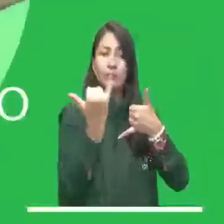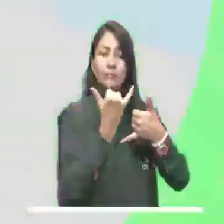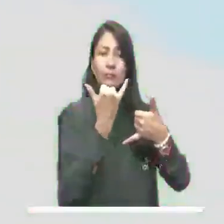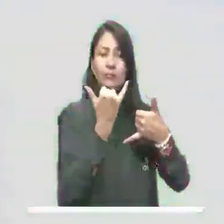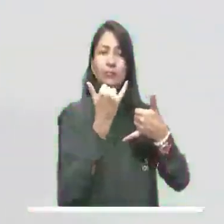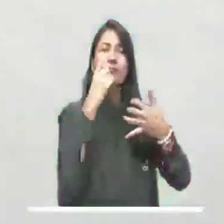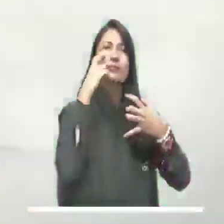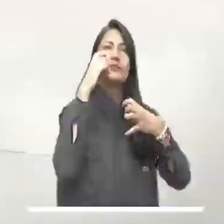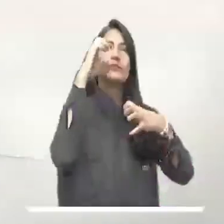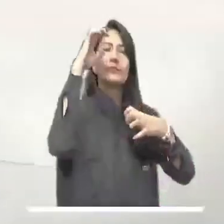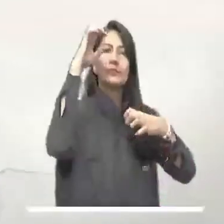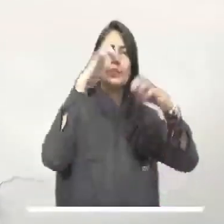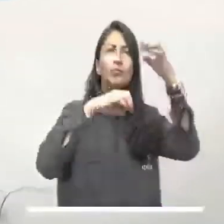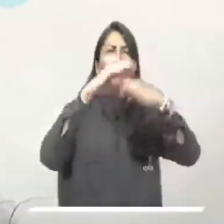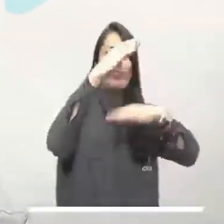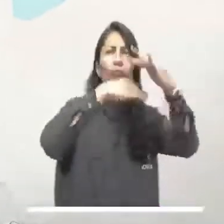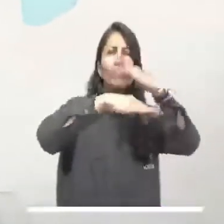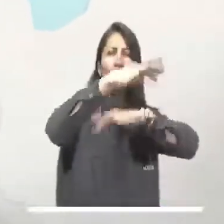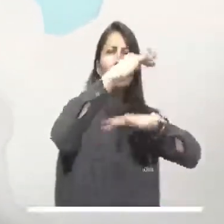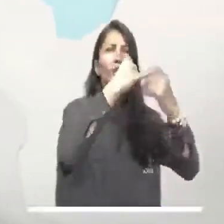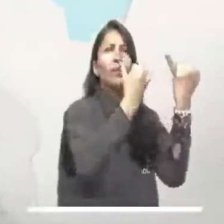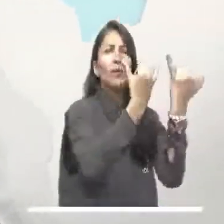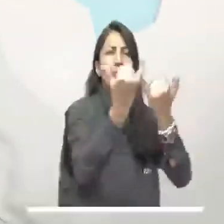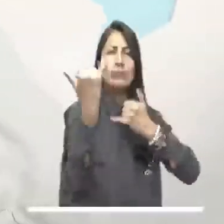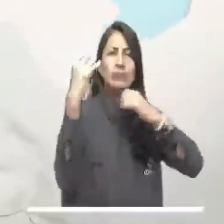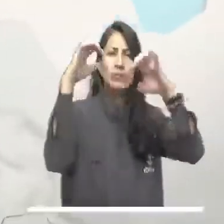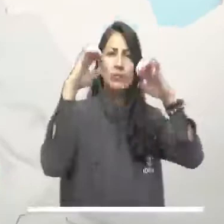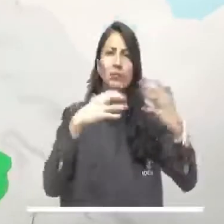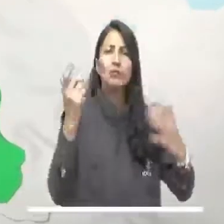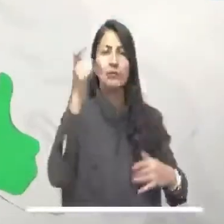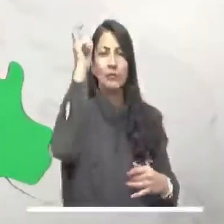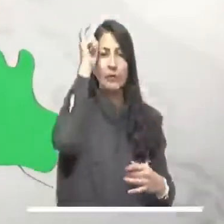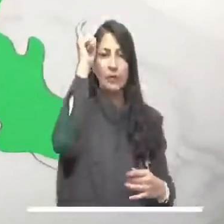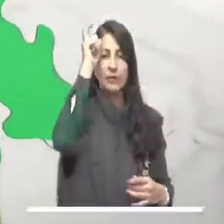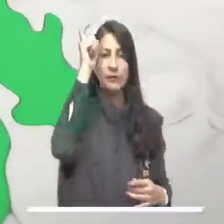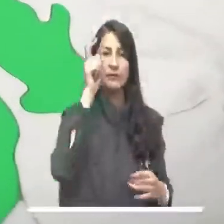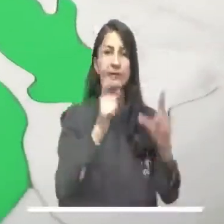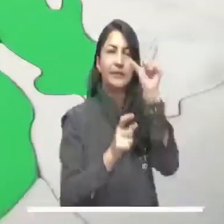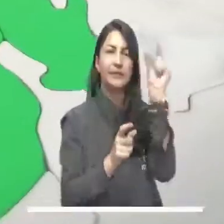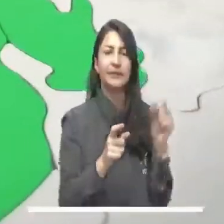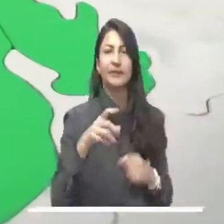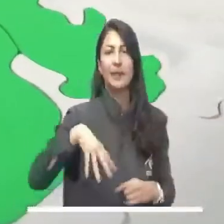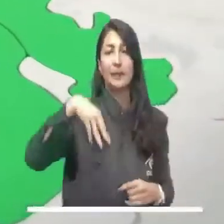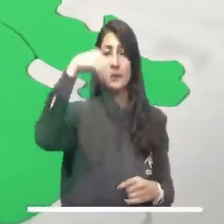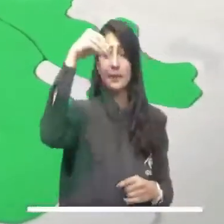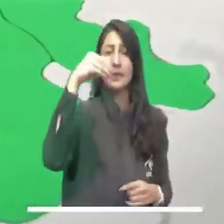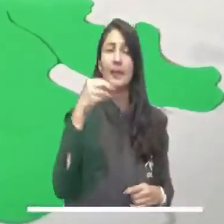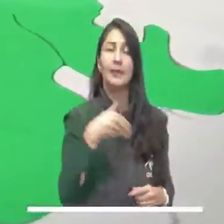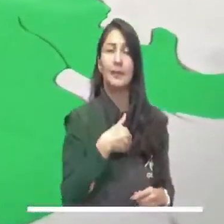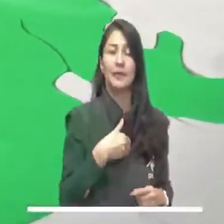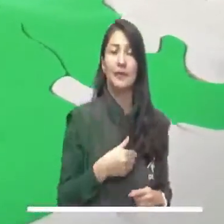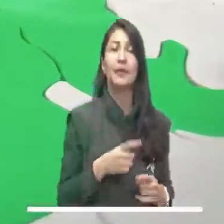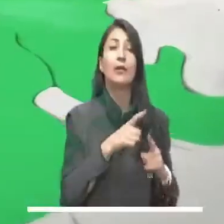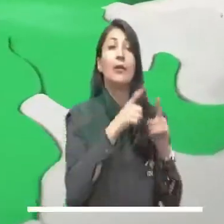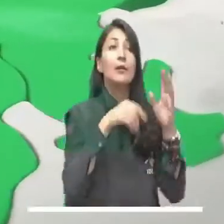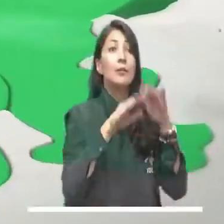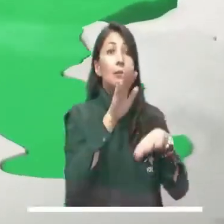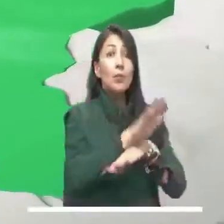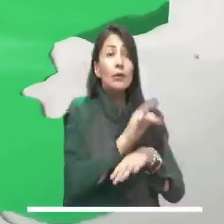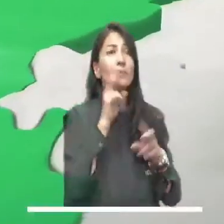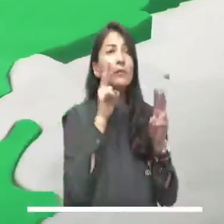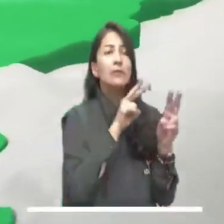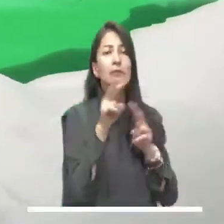La región Caribe sigue recibiendo la visita de sistemas nubosos con profundas humedades sobre Córdoba, Cesar, Magdalena y Bolívar.